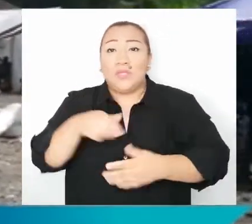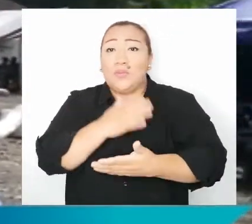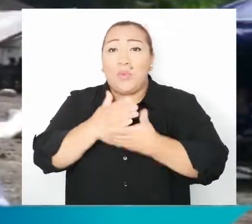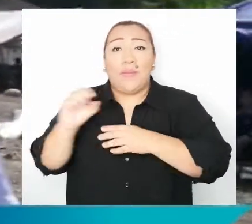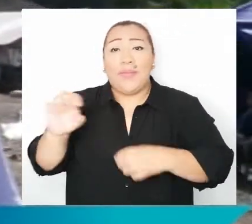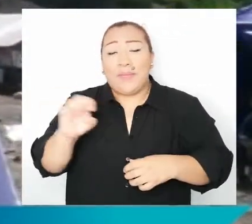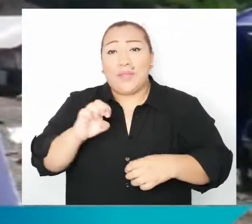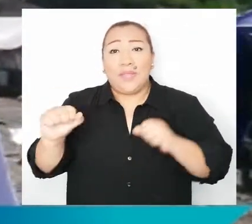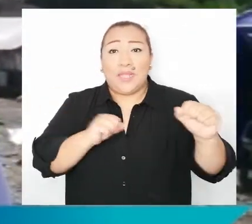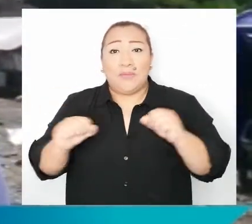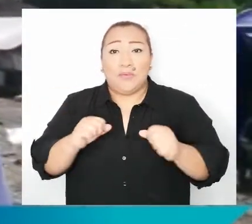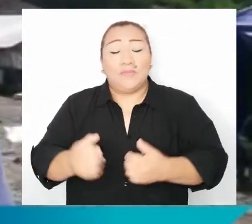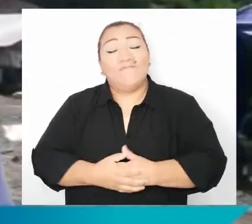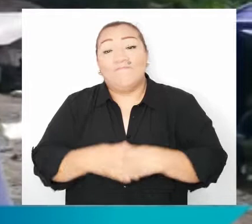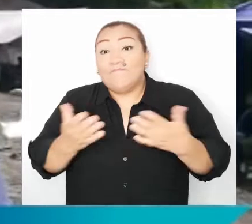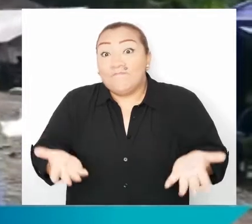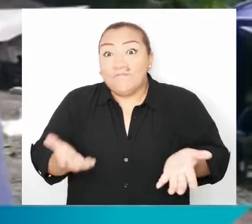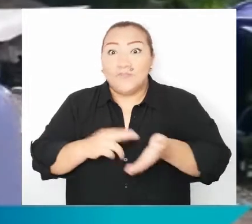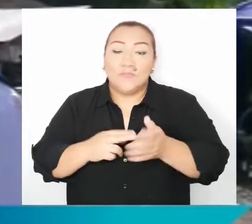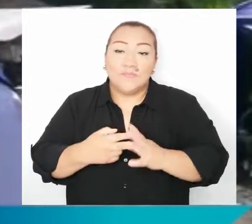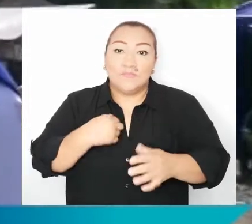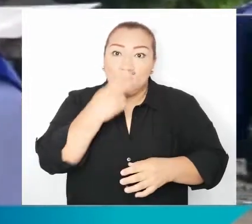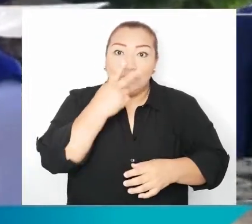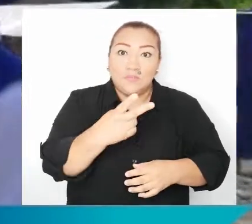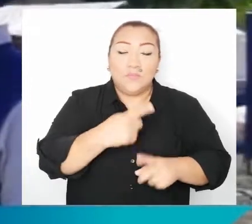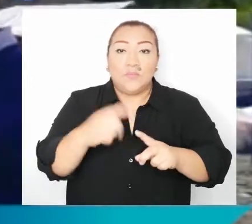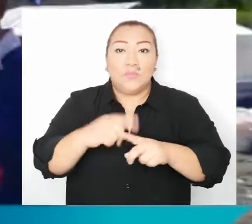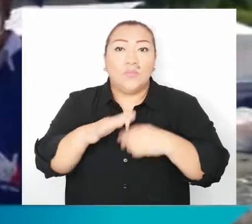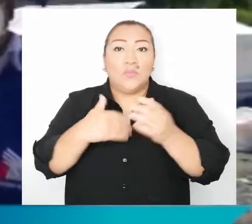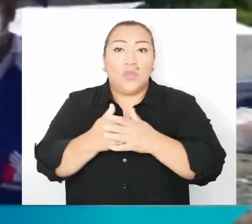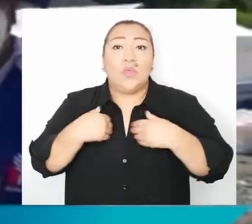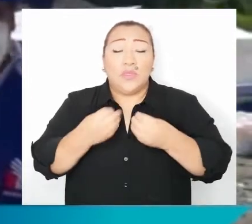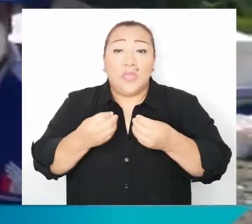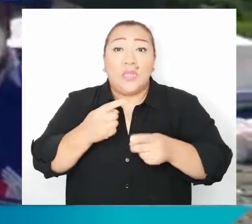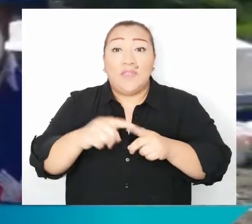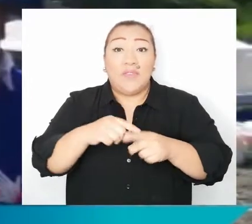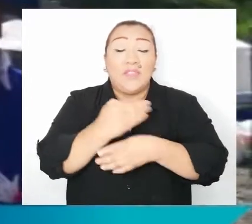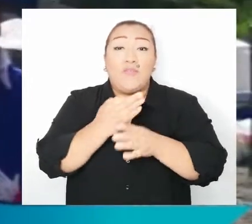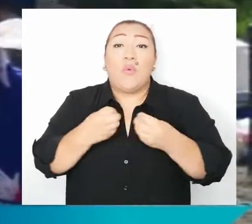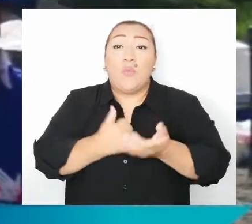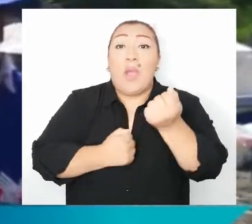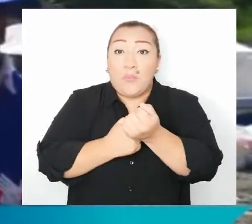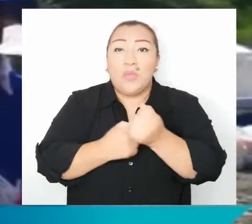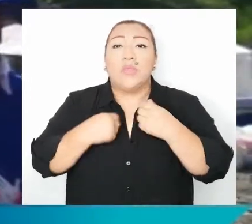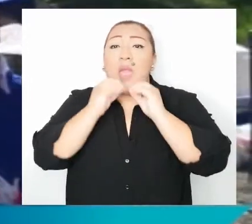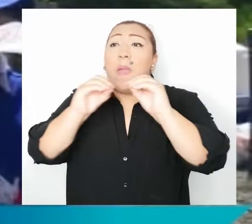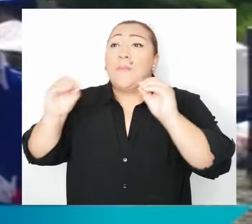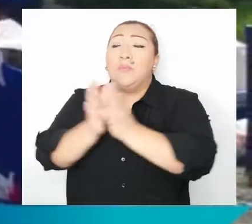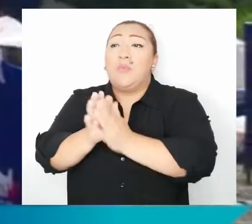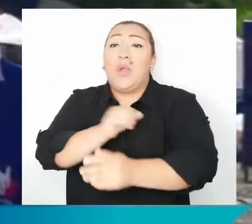durante la emergencia. En esta ocasión podemos ver que no todos cuentan con las carpas requeridas y